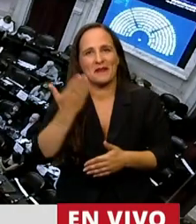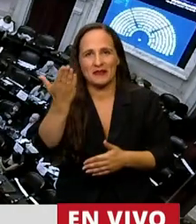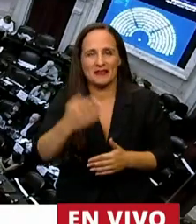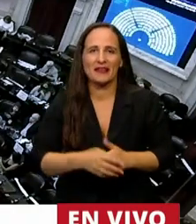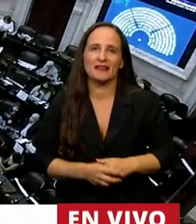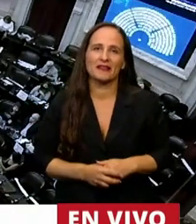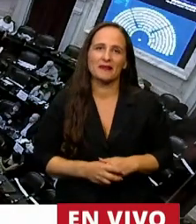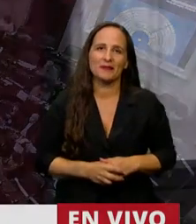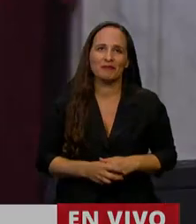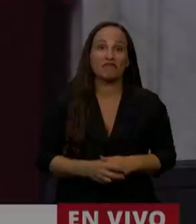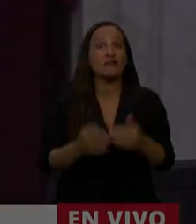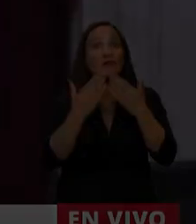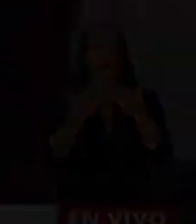Gracias, diputada. diputada.